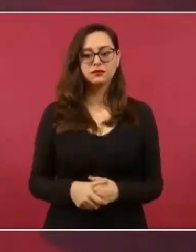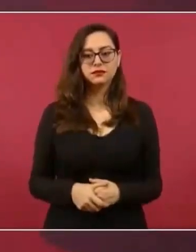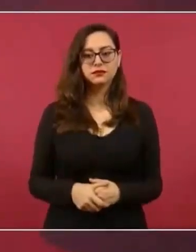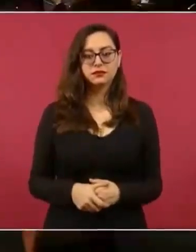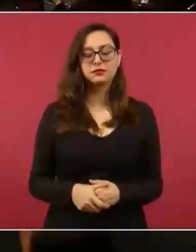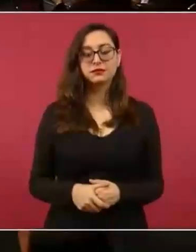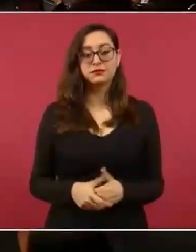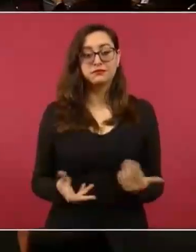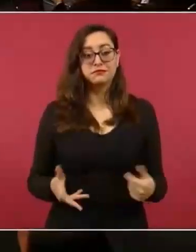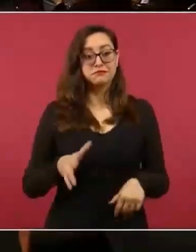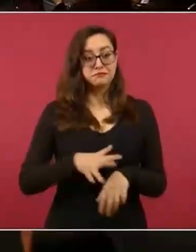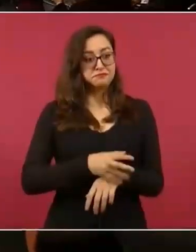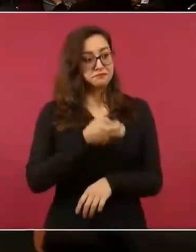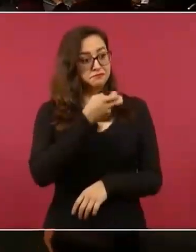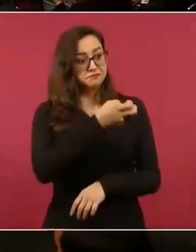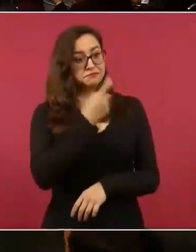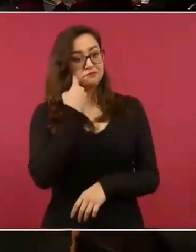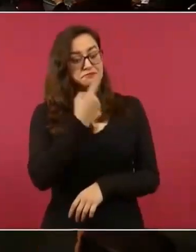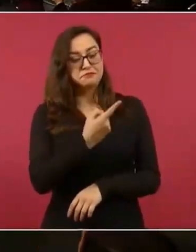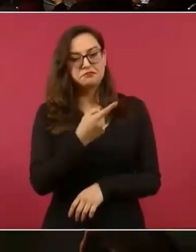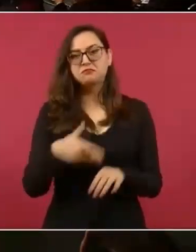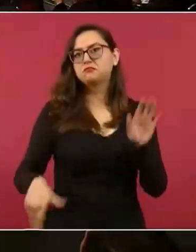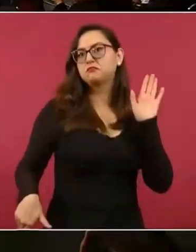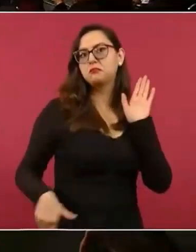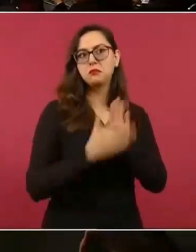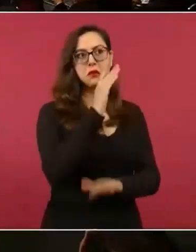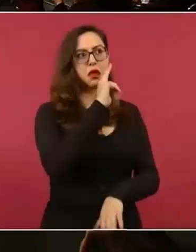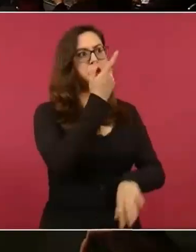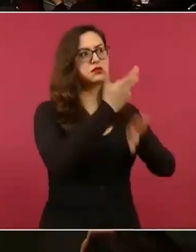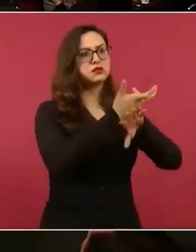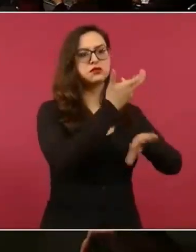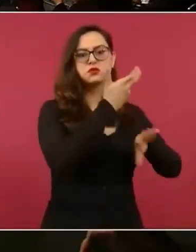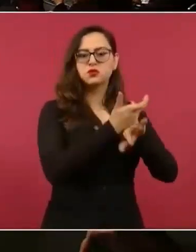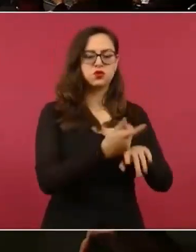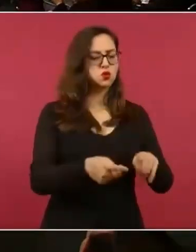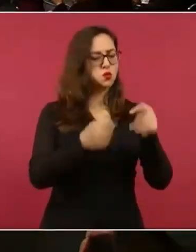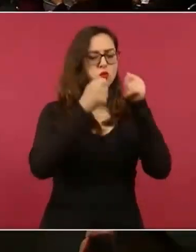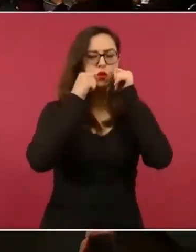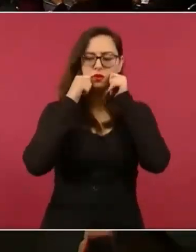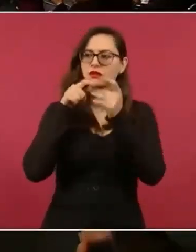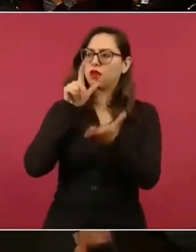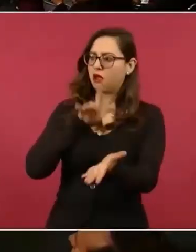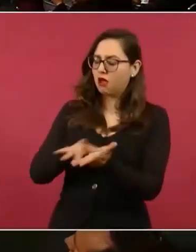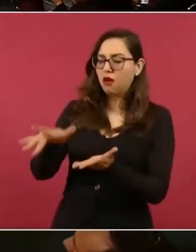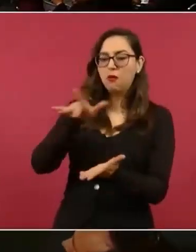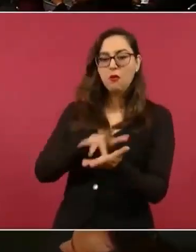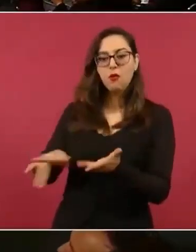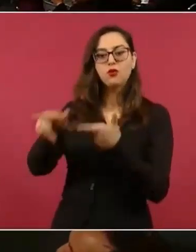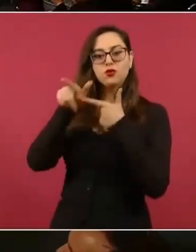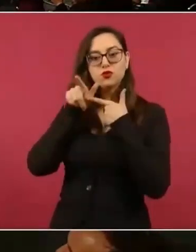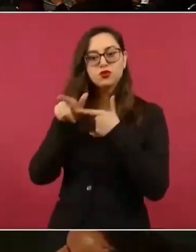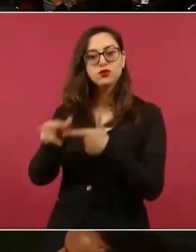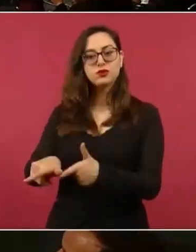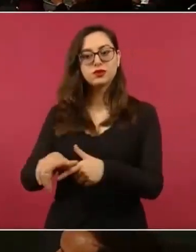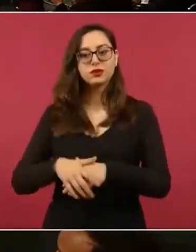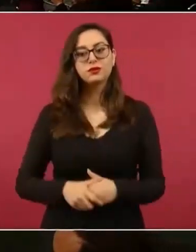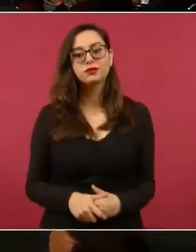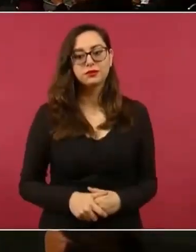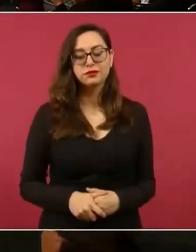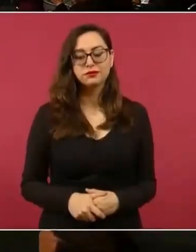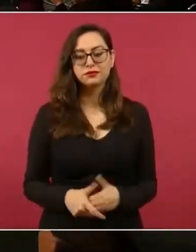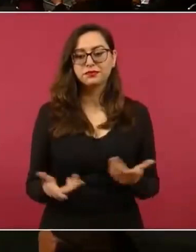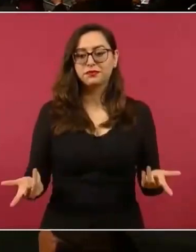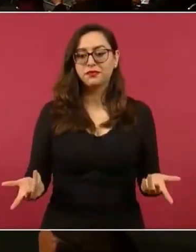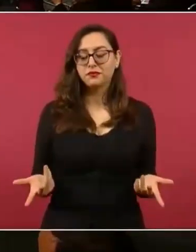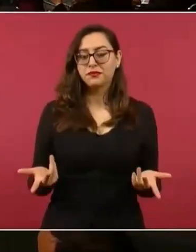eso esto, imagínense, los que trabajan en California, que son